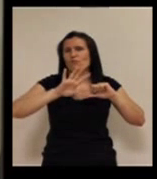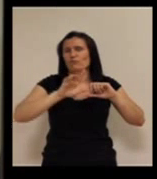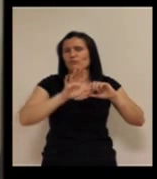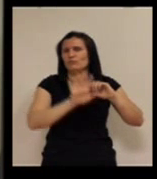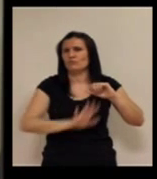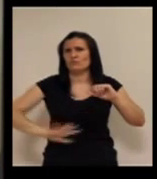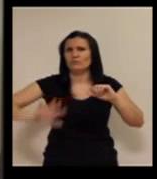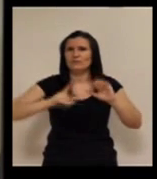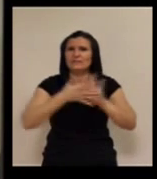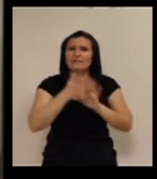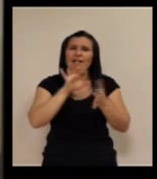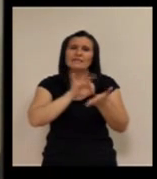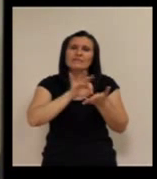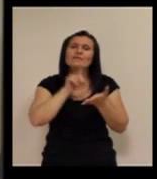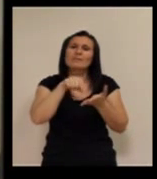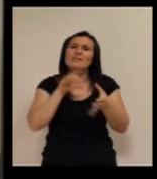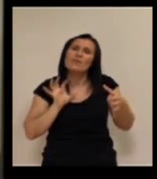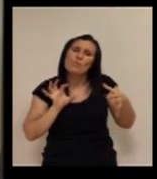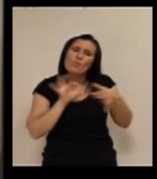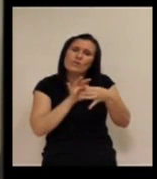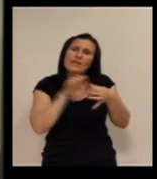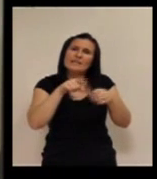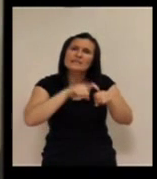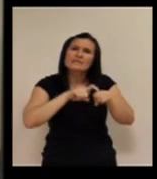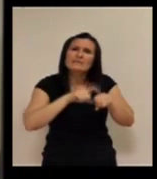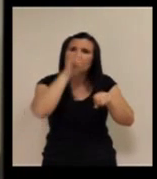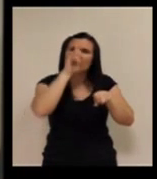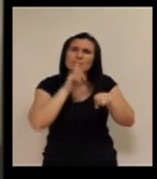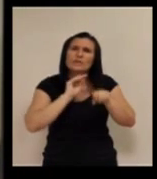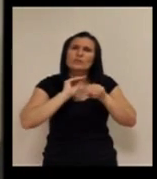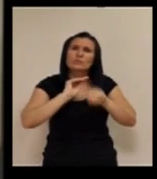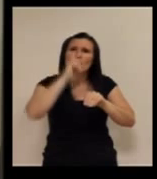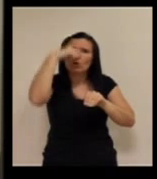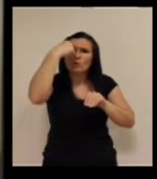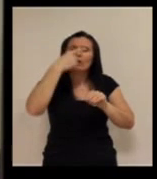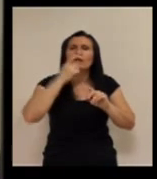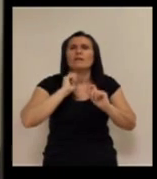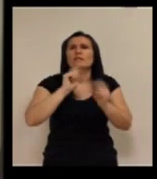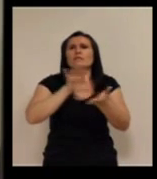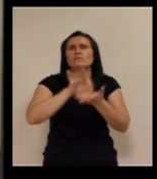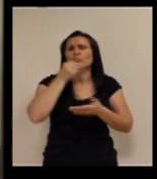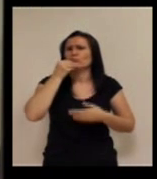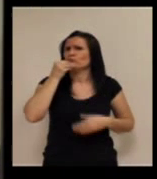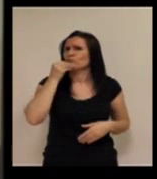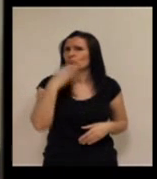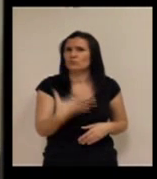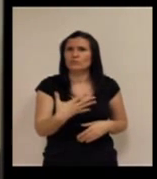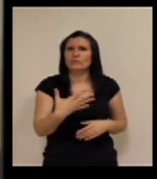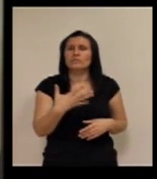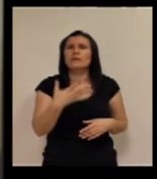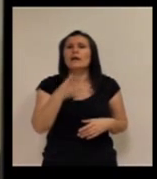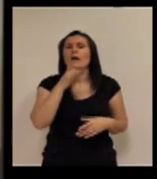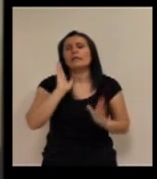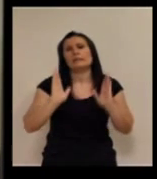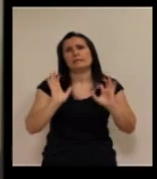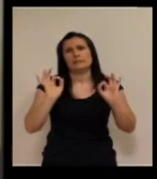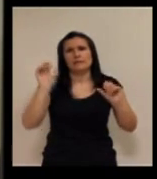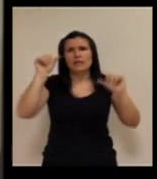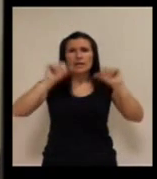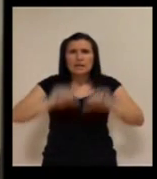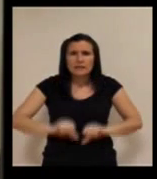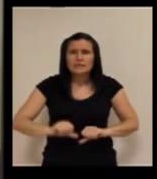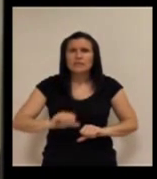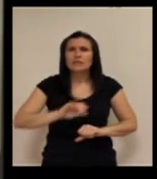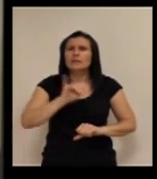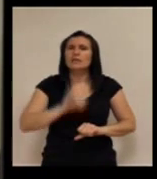alrededor de ese concepto, de ese perfil, de esa cultura, y se da un gran servicio. Estamos en momentos de crisis, no siempre